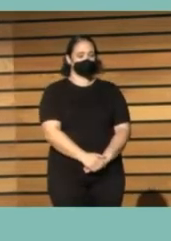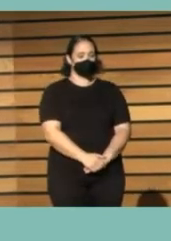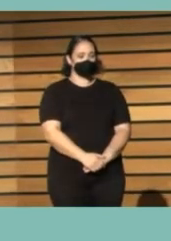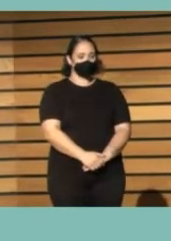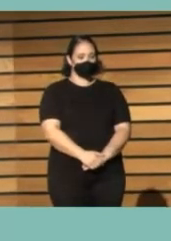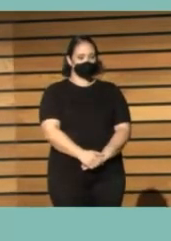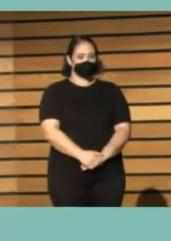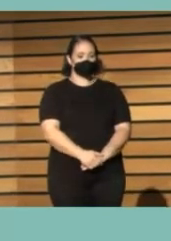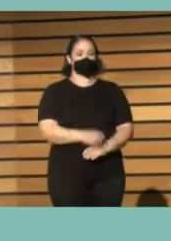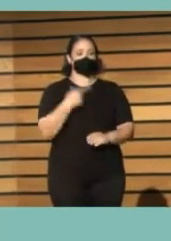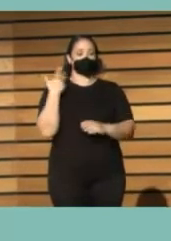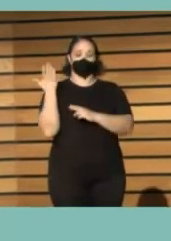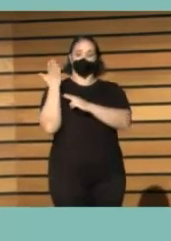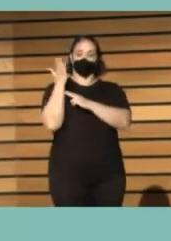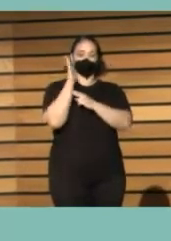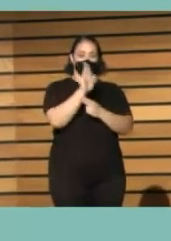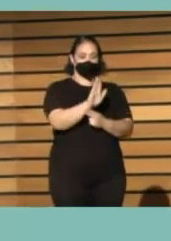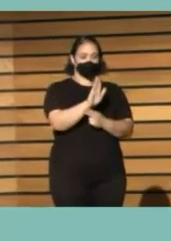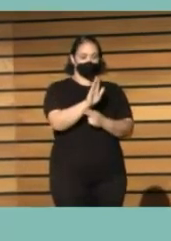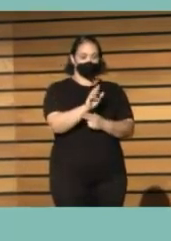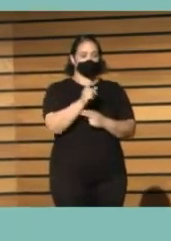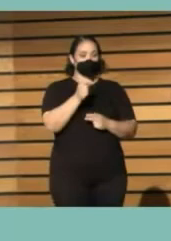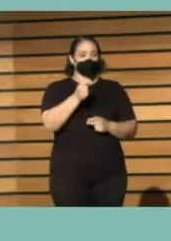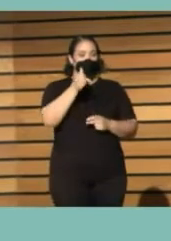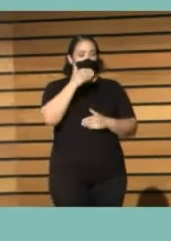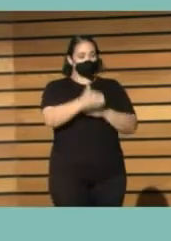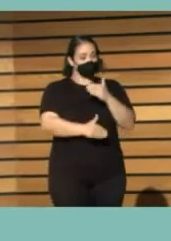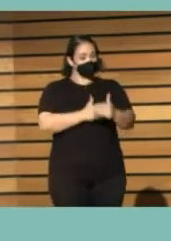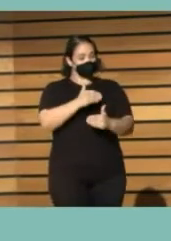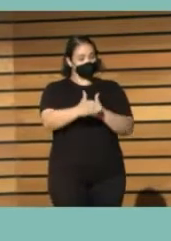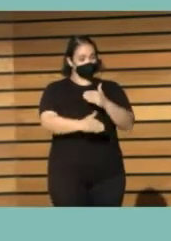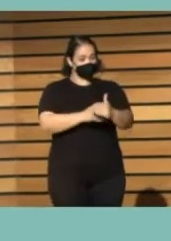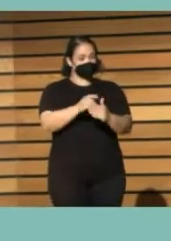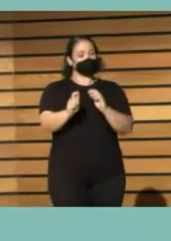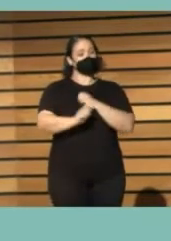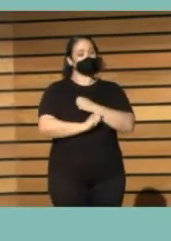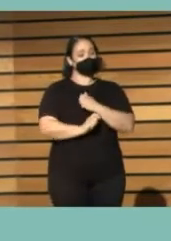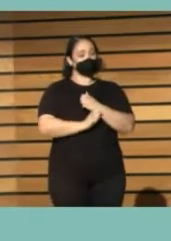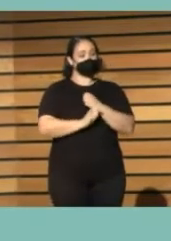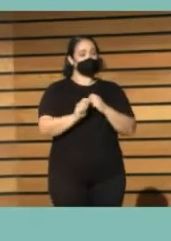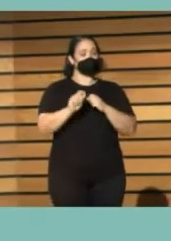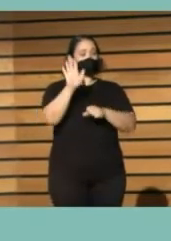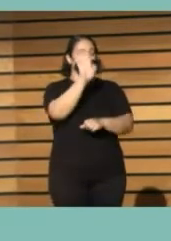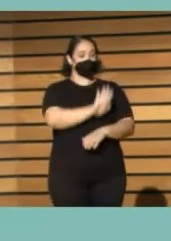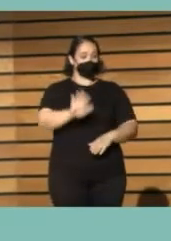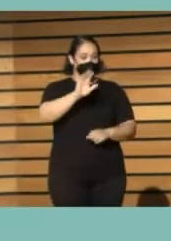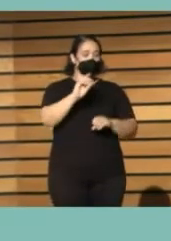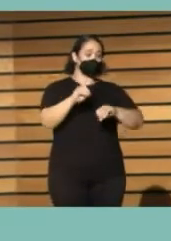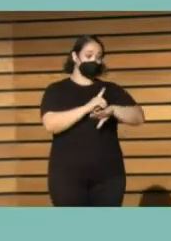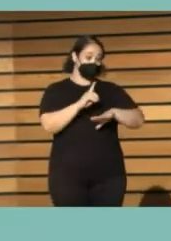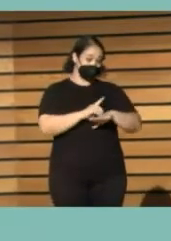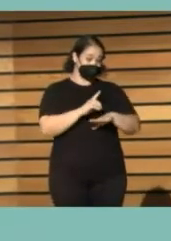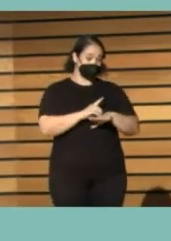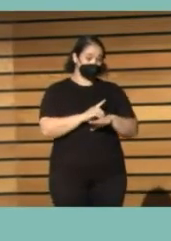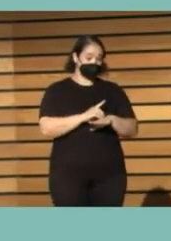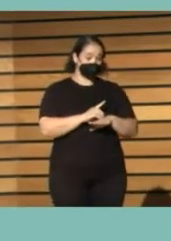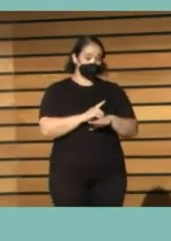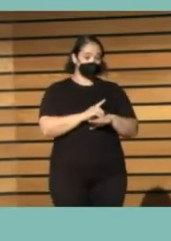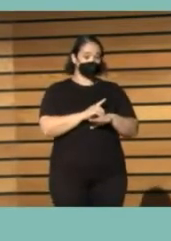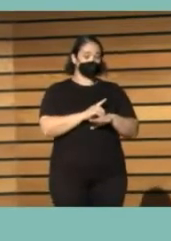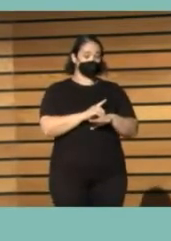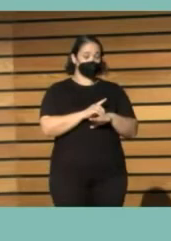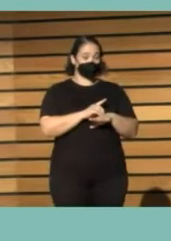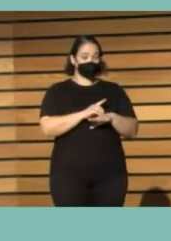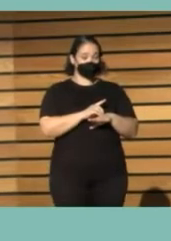voy a presentarles un poquito los avances que se están produciendo en la Estrategia Nacional de Digitalización en se está